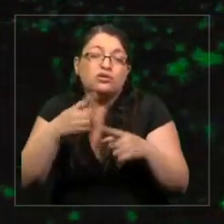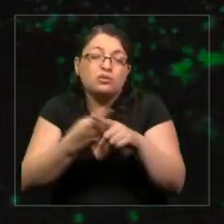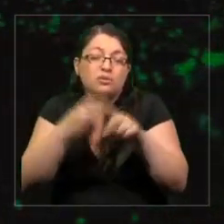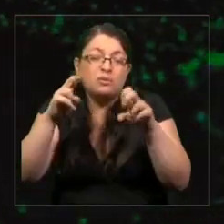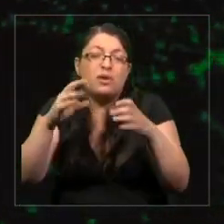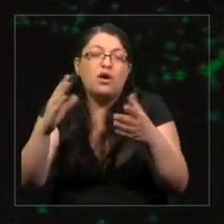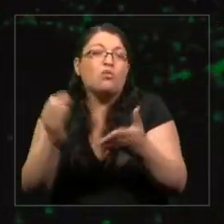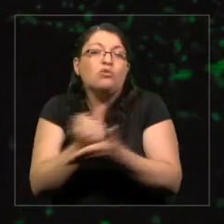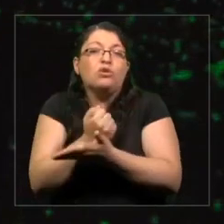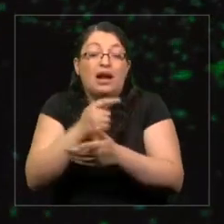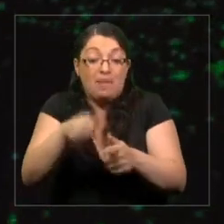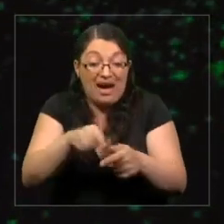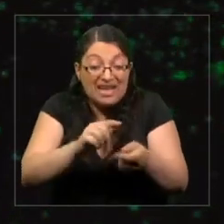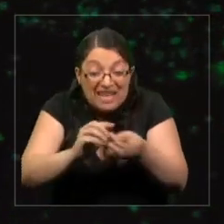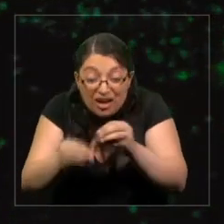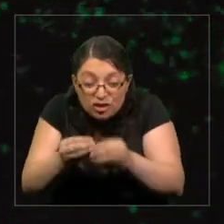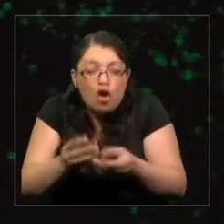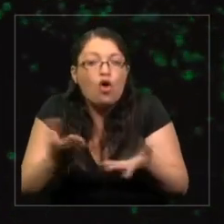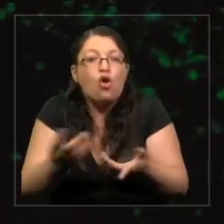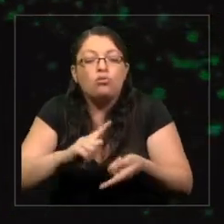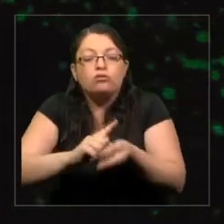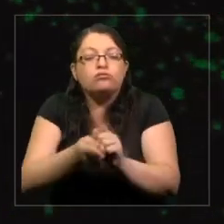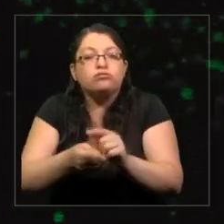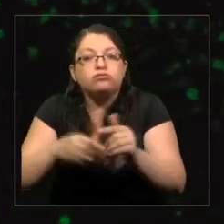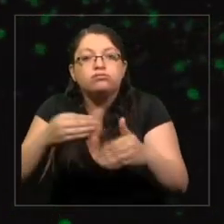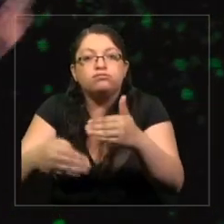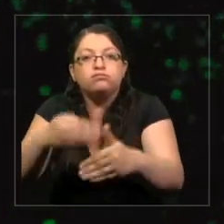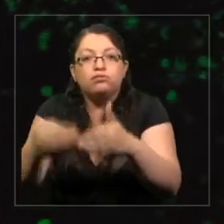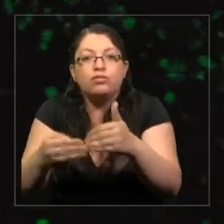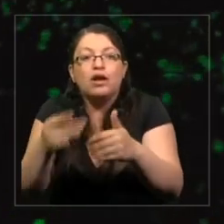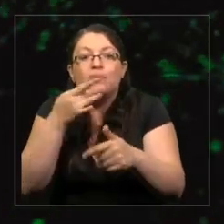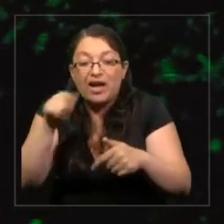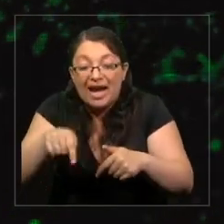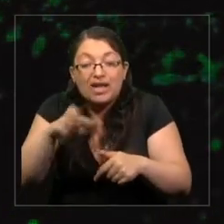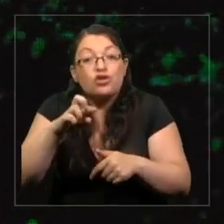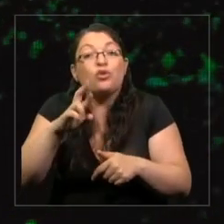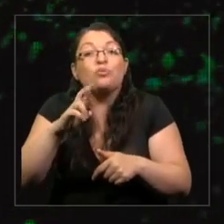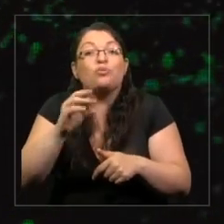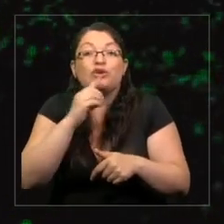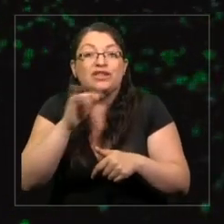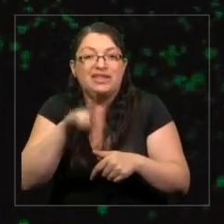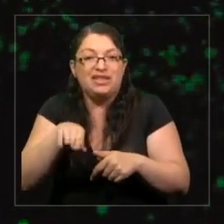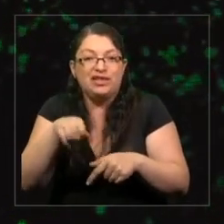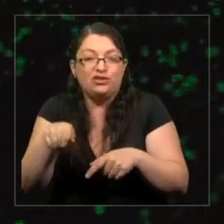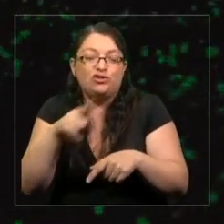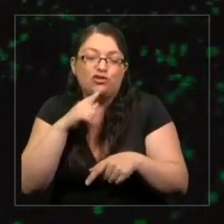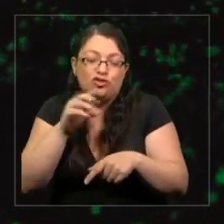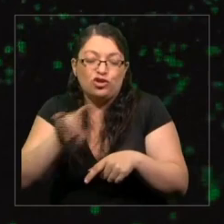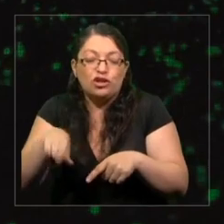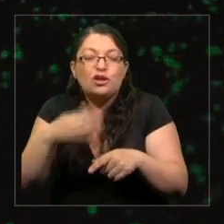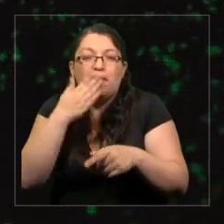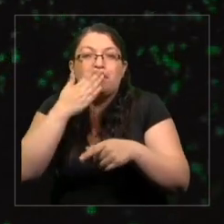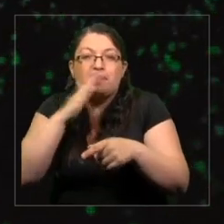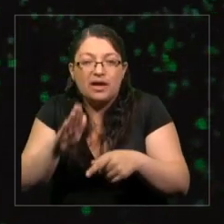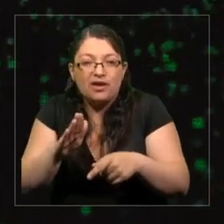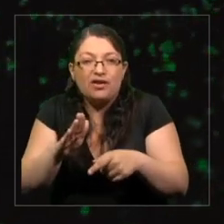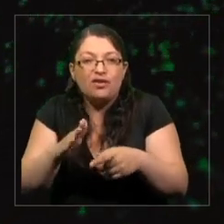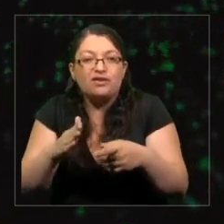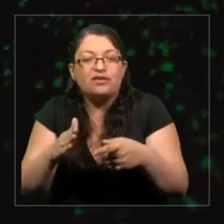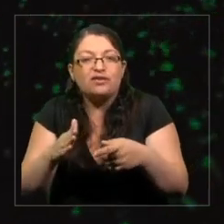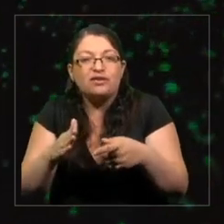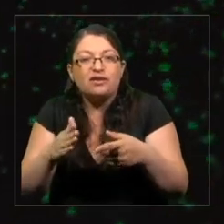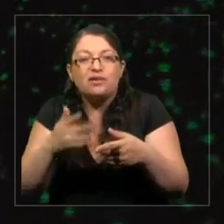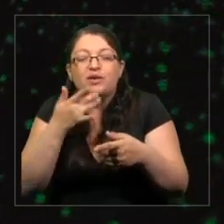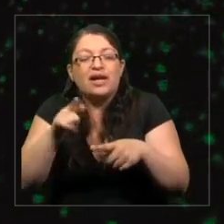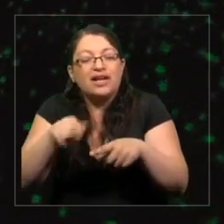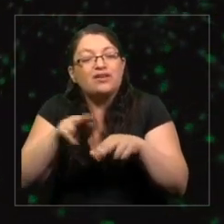organismos es que estos protistos son los que son son los mejores al establecer comportamientos colectivos.